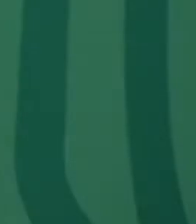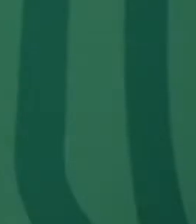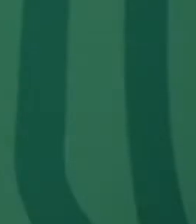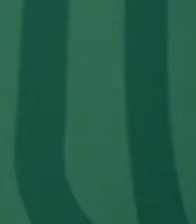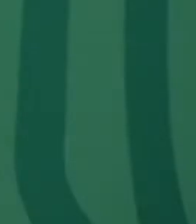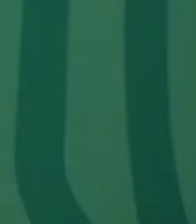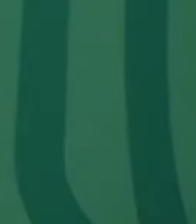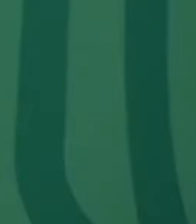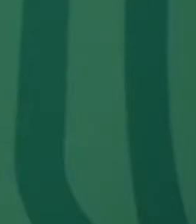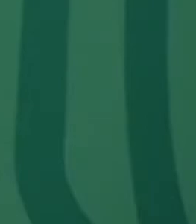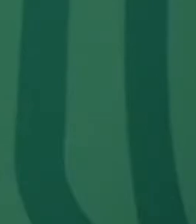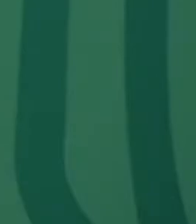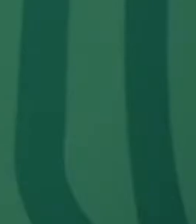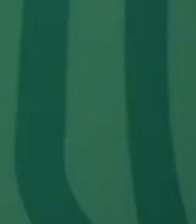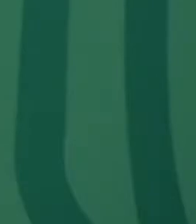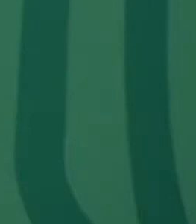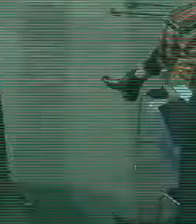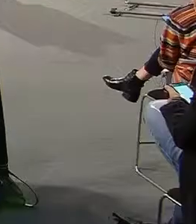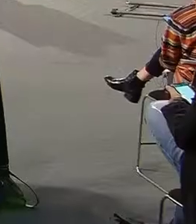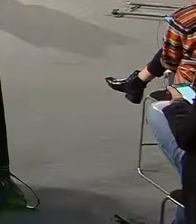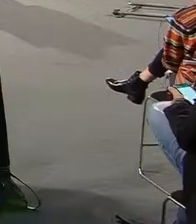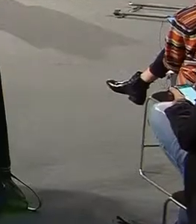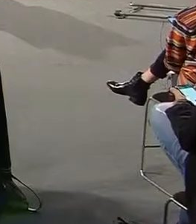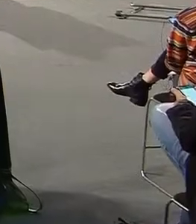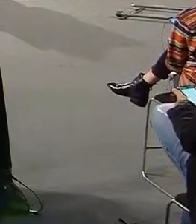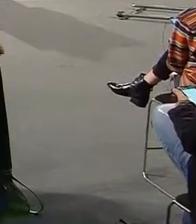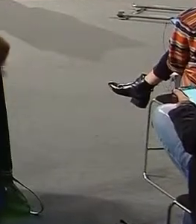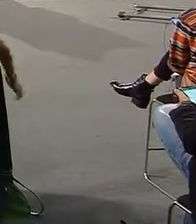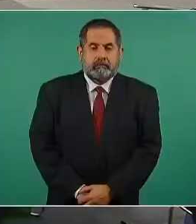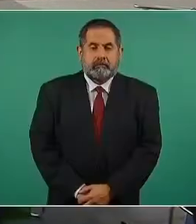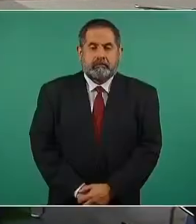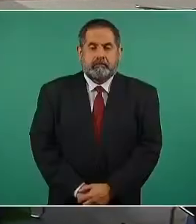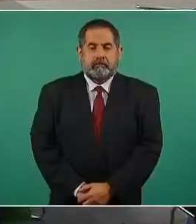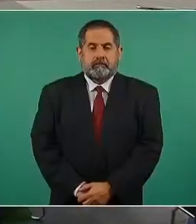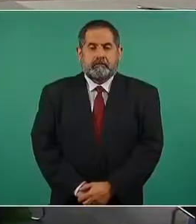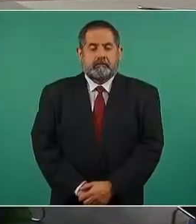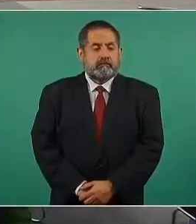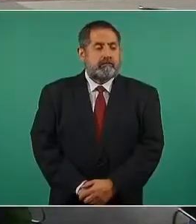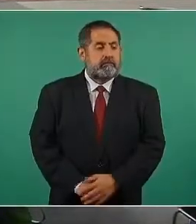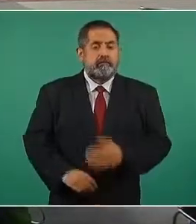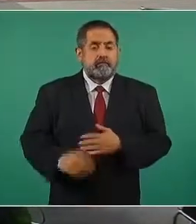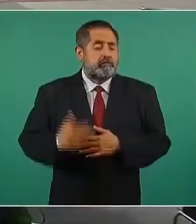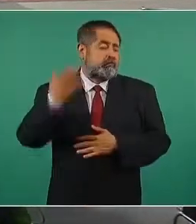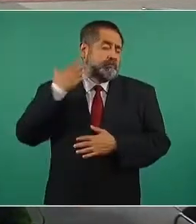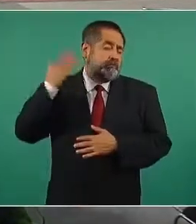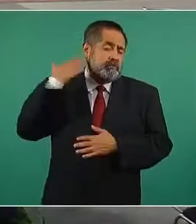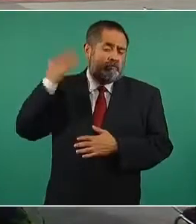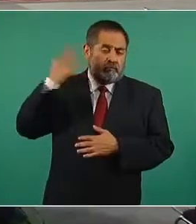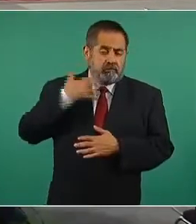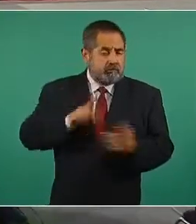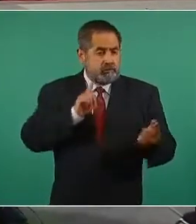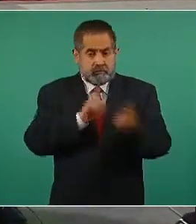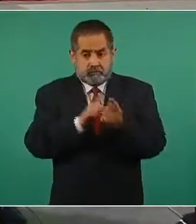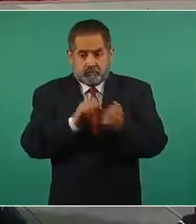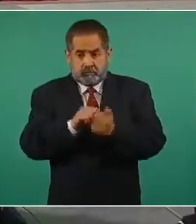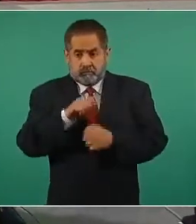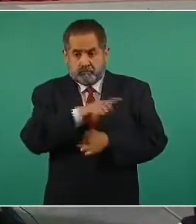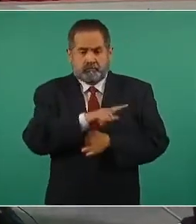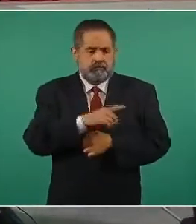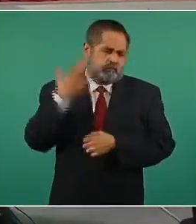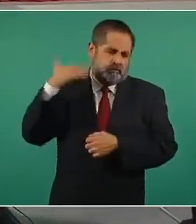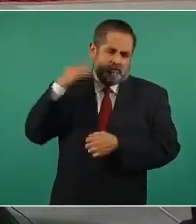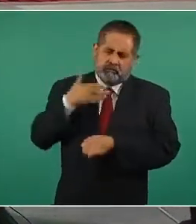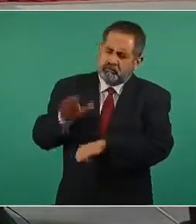este... nosotros vamos a respetar a México y no lo consideramos como un patrio trasero de Estados Unidos.